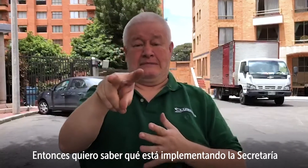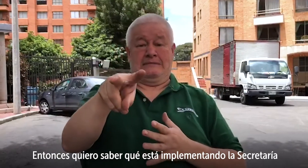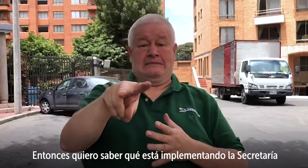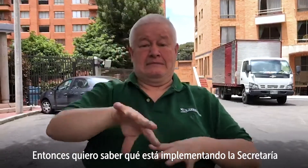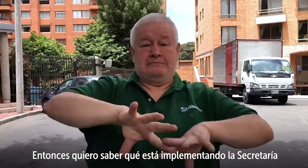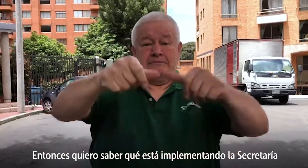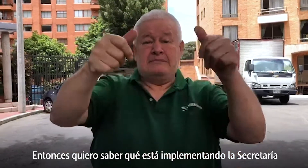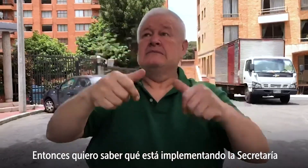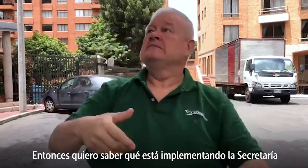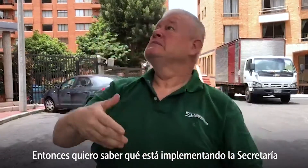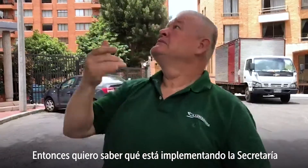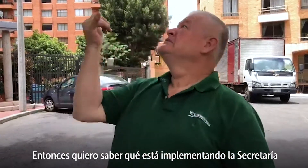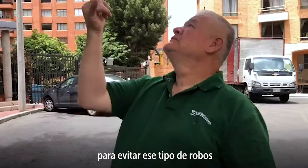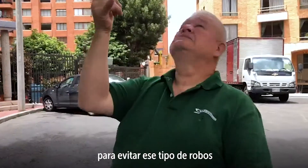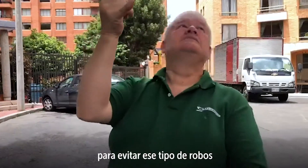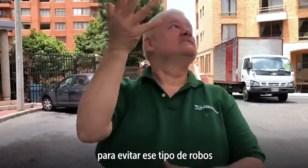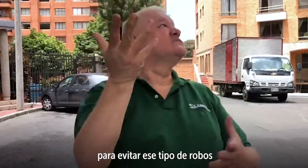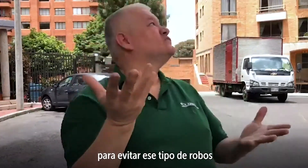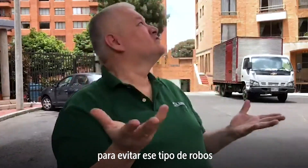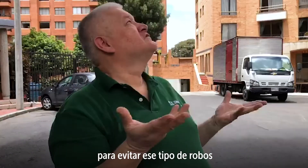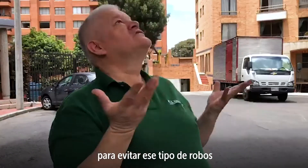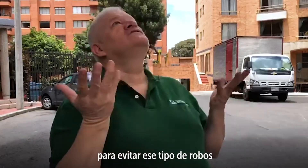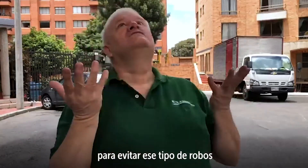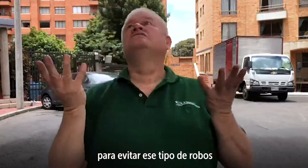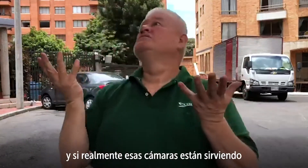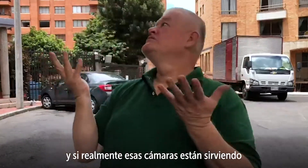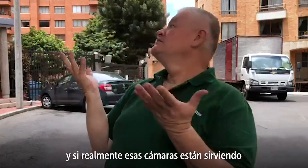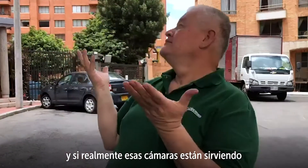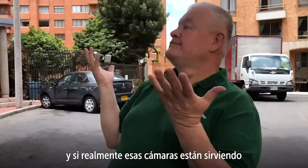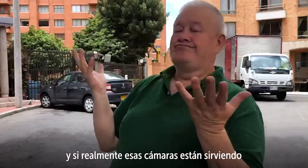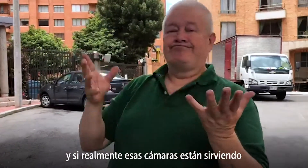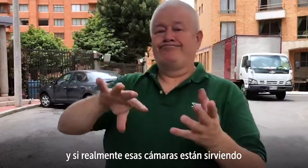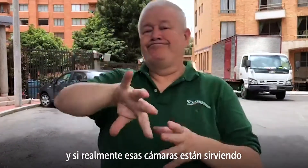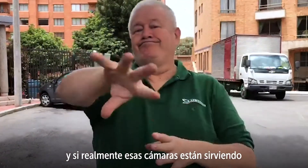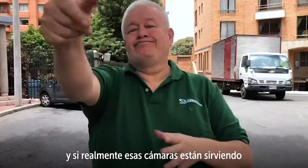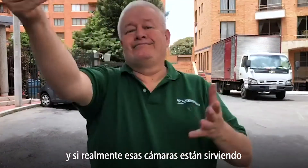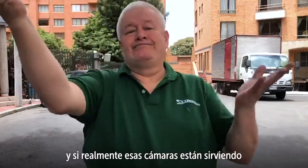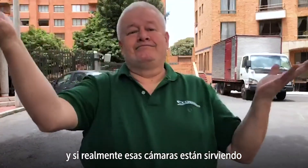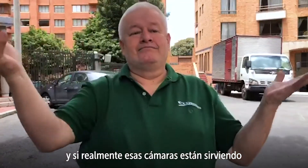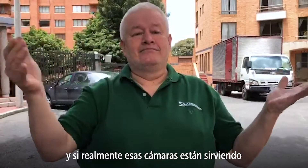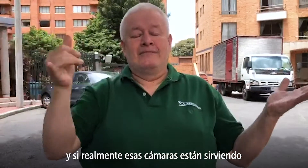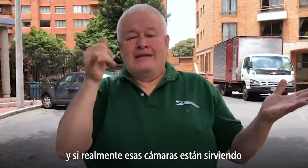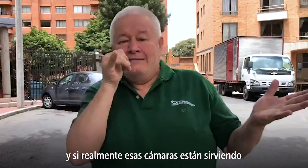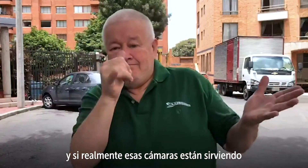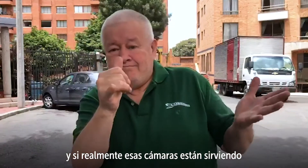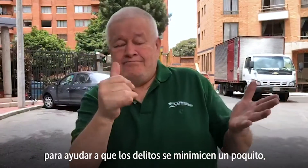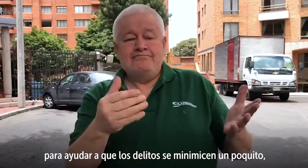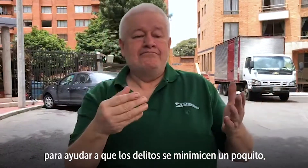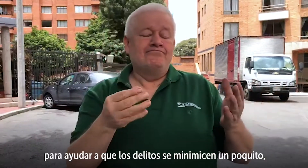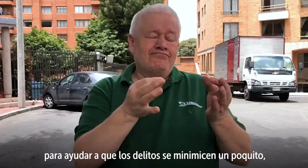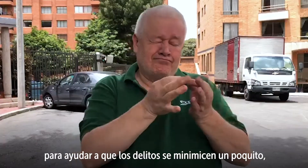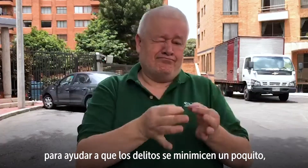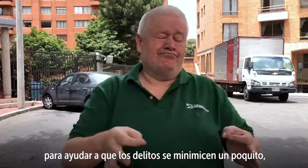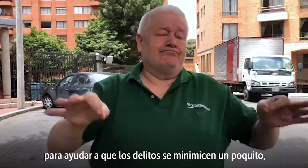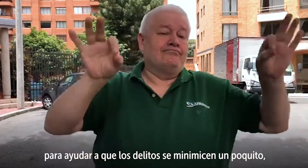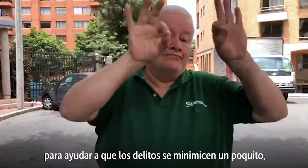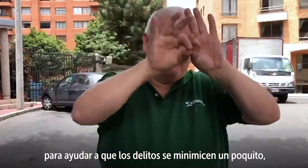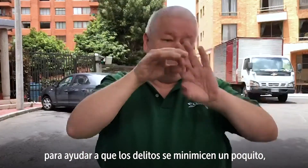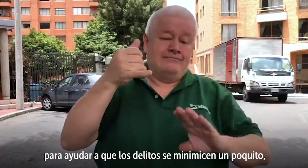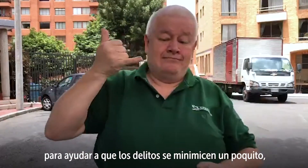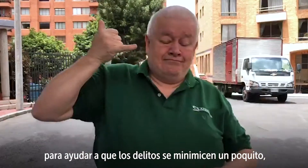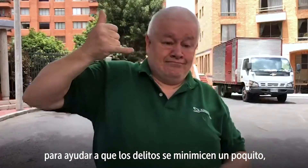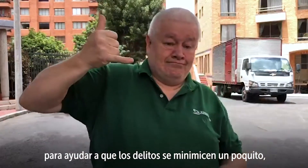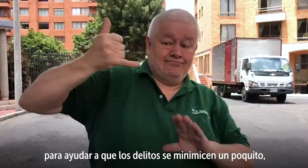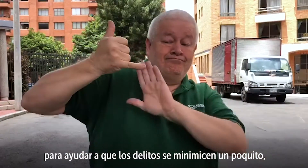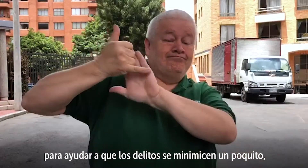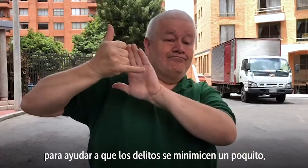Entonces quiero saber qué está implementando la secretaría para evitar ese tipo de robos y si realmente esas cámaras están sirviendo para ayudar a que